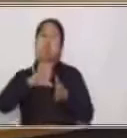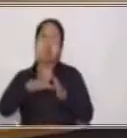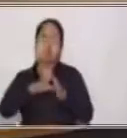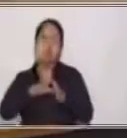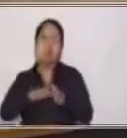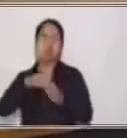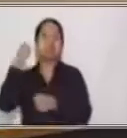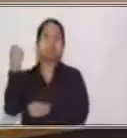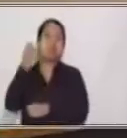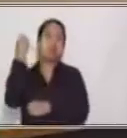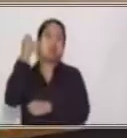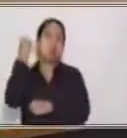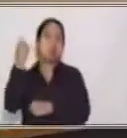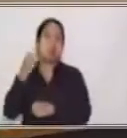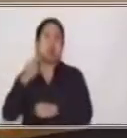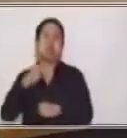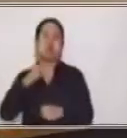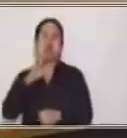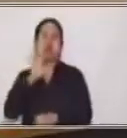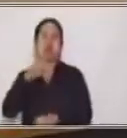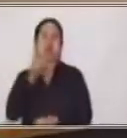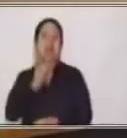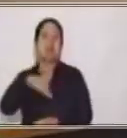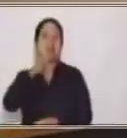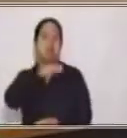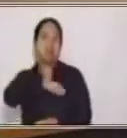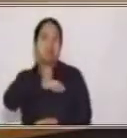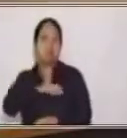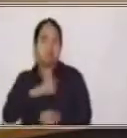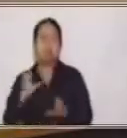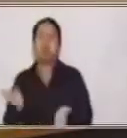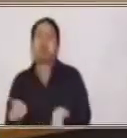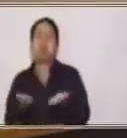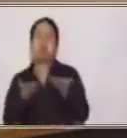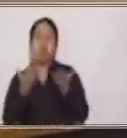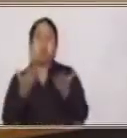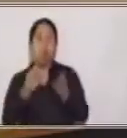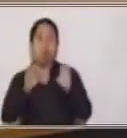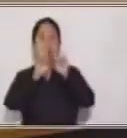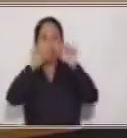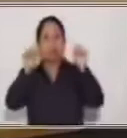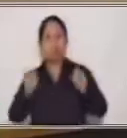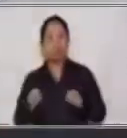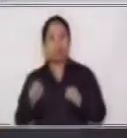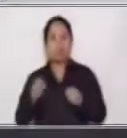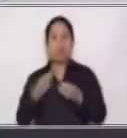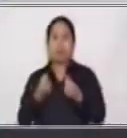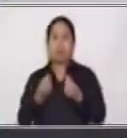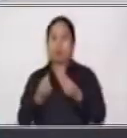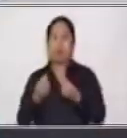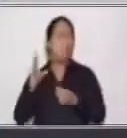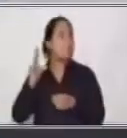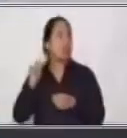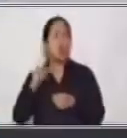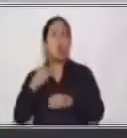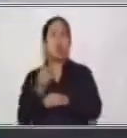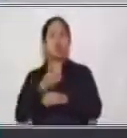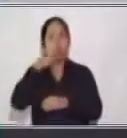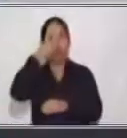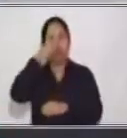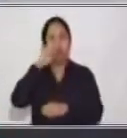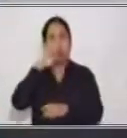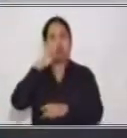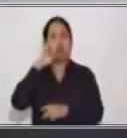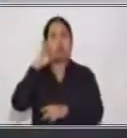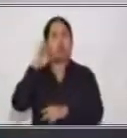consolidación exigieron un sistema monetario para no retornar al trueque. El trueque era, me das